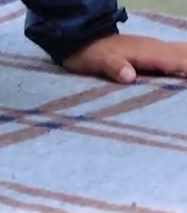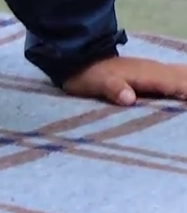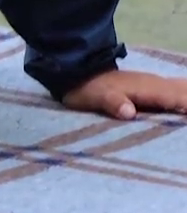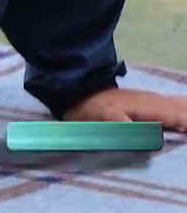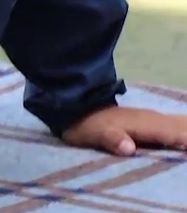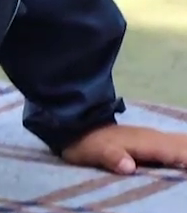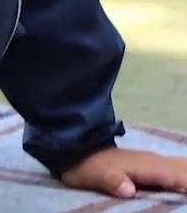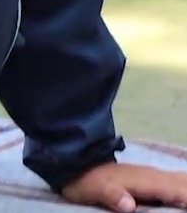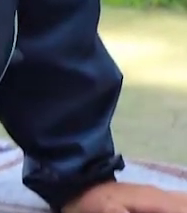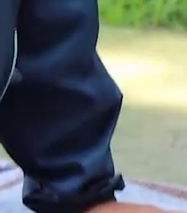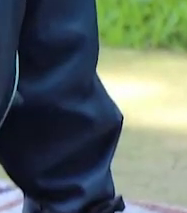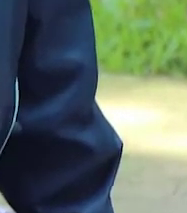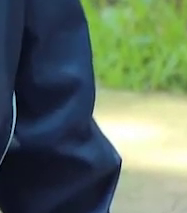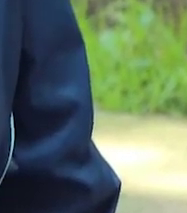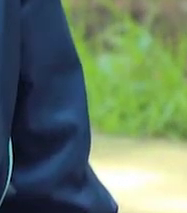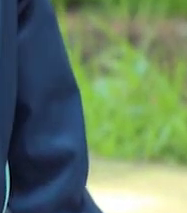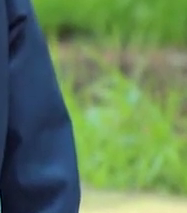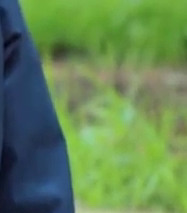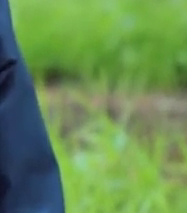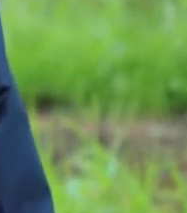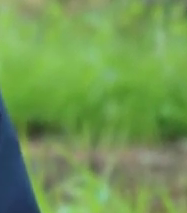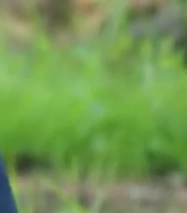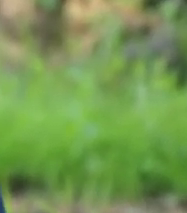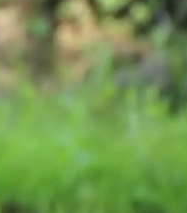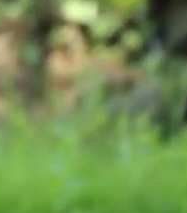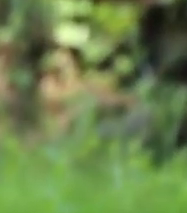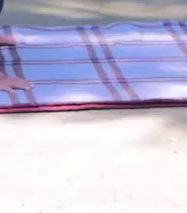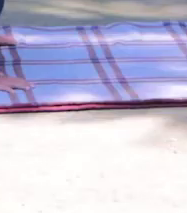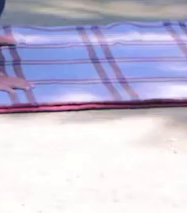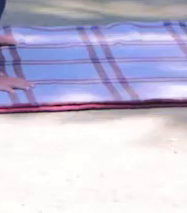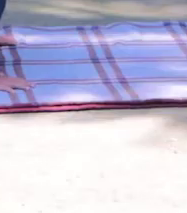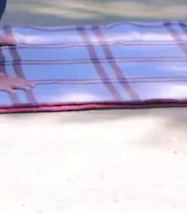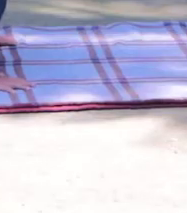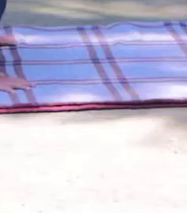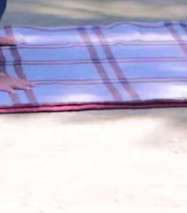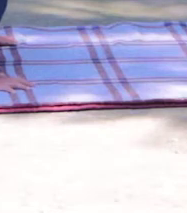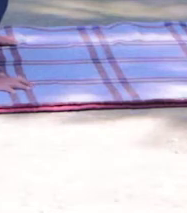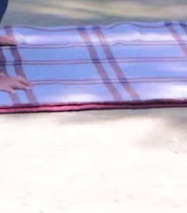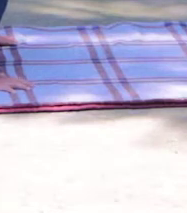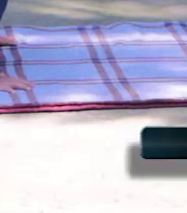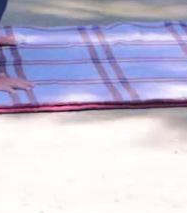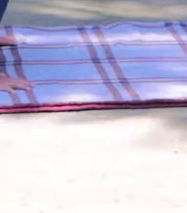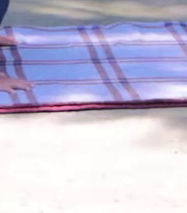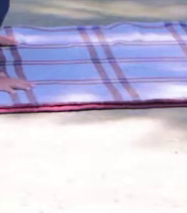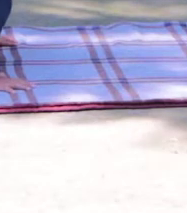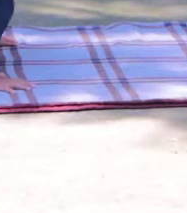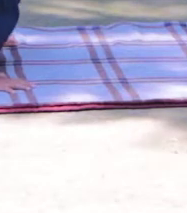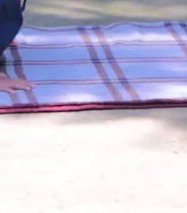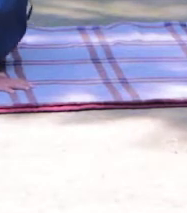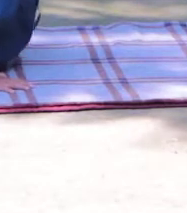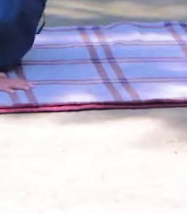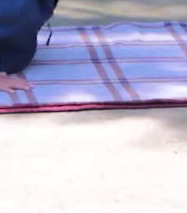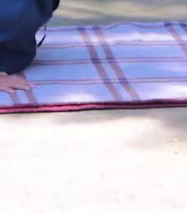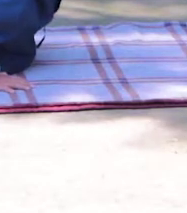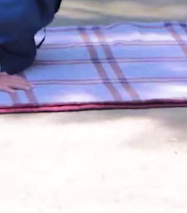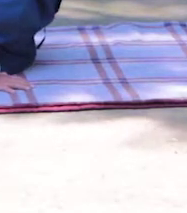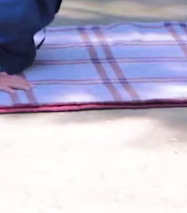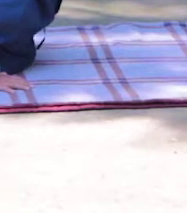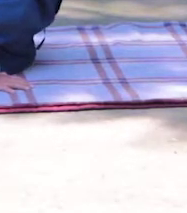Tus brazos extendidos. Relajado. Sigue respirando. Bajamos. Descansamos.